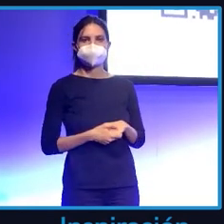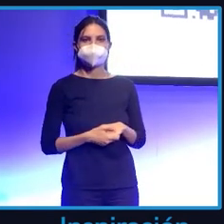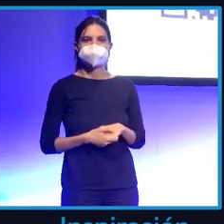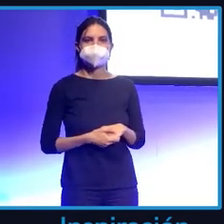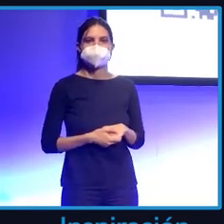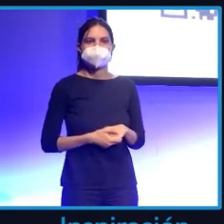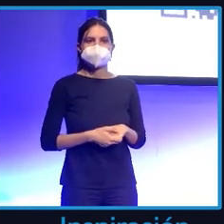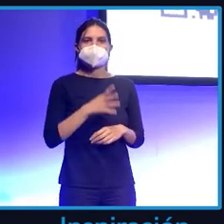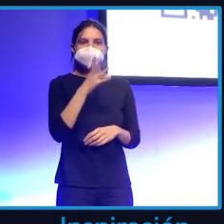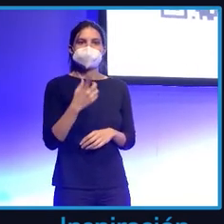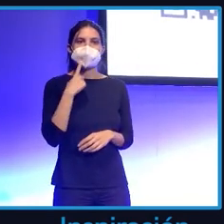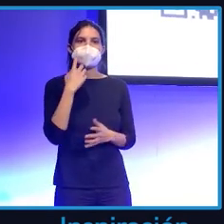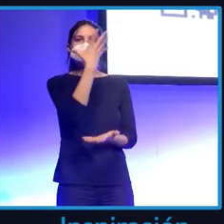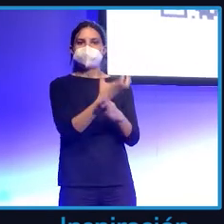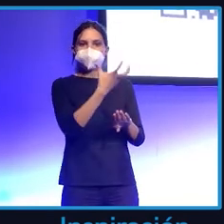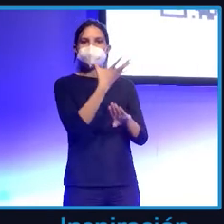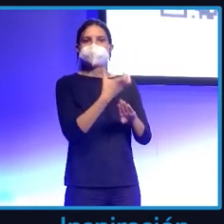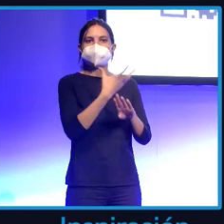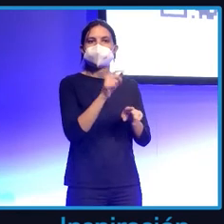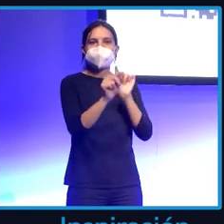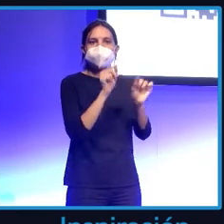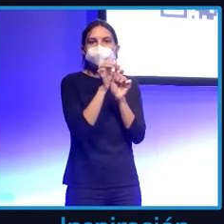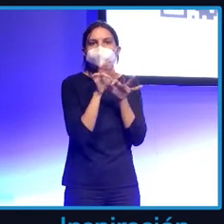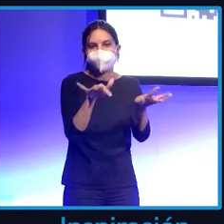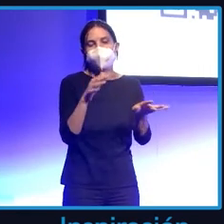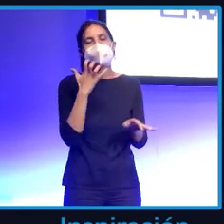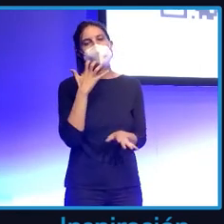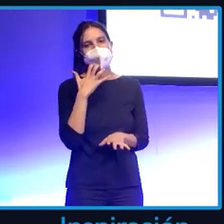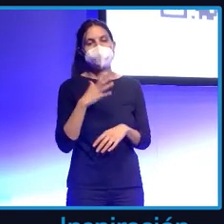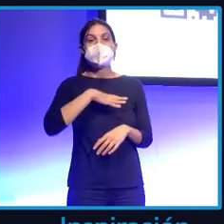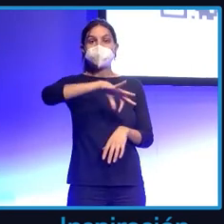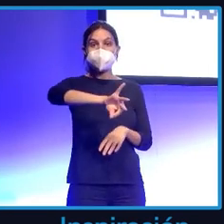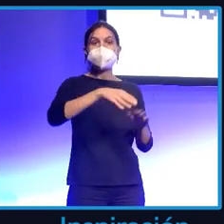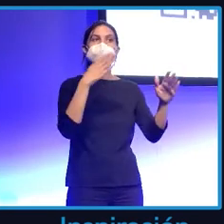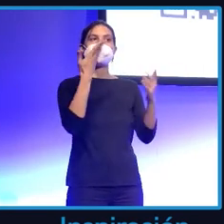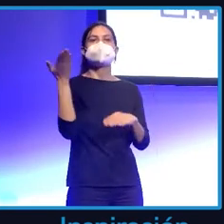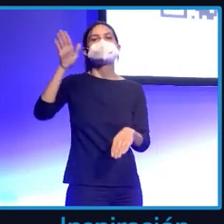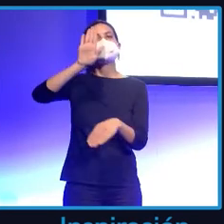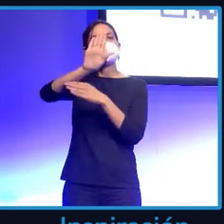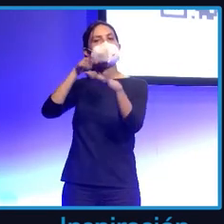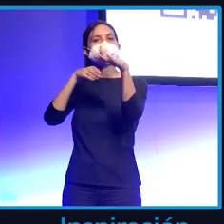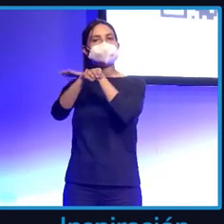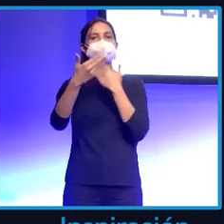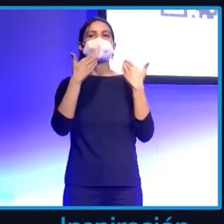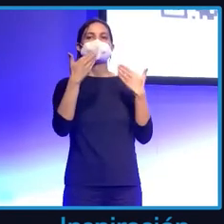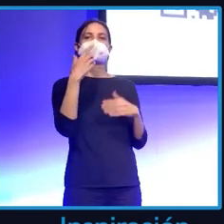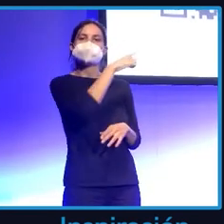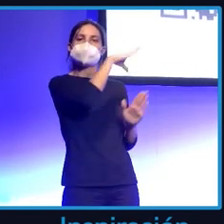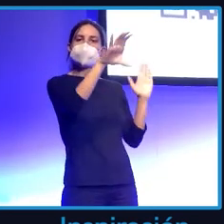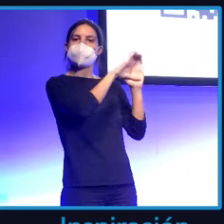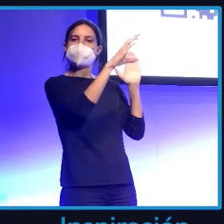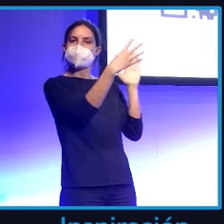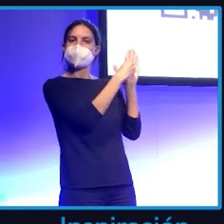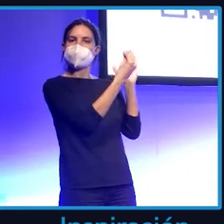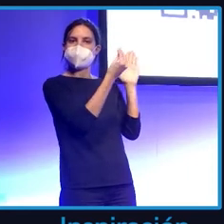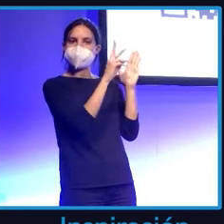Con este QR vais a tener acceso a la presentación. ¿Por qué? Porque la presentación está llena de enlaces y